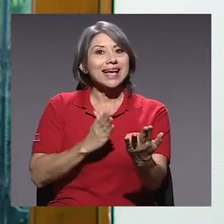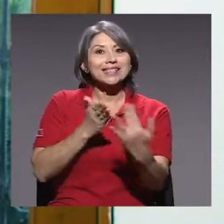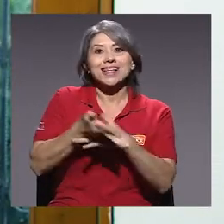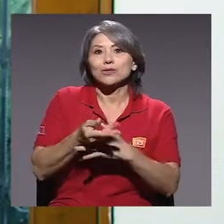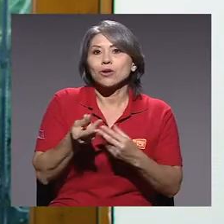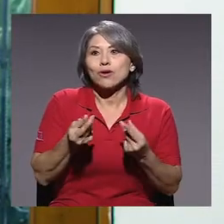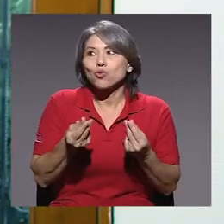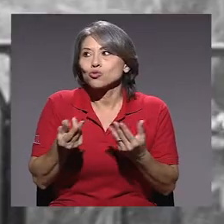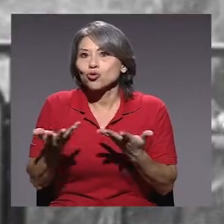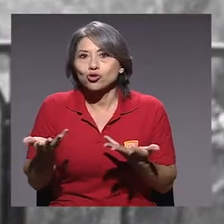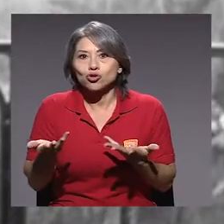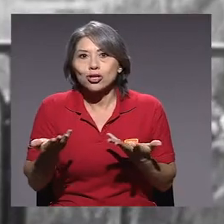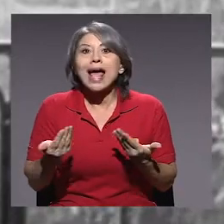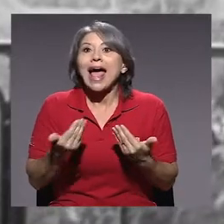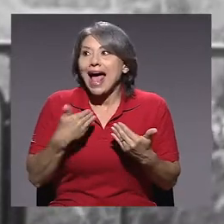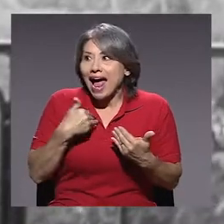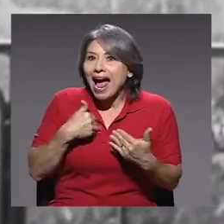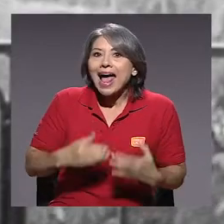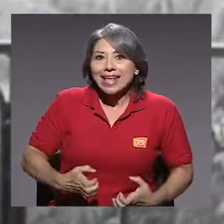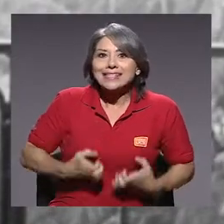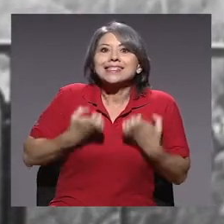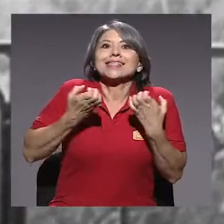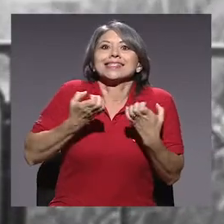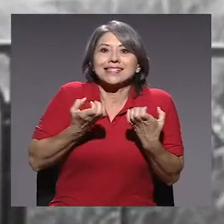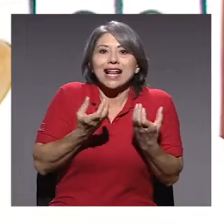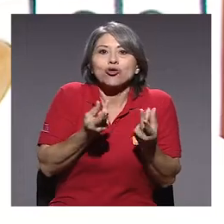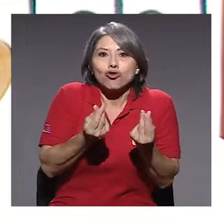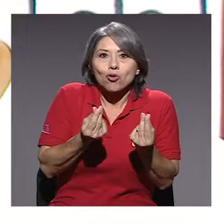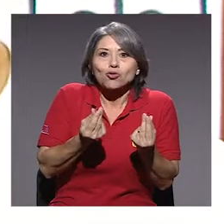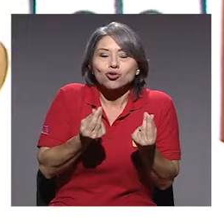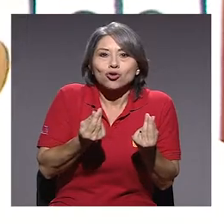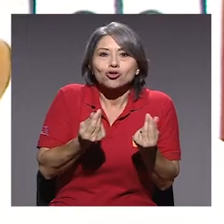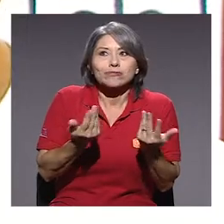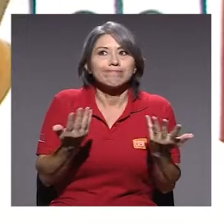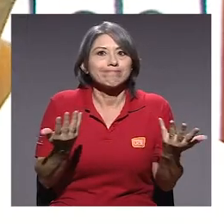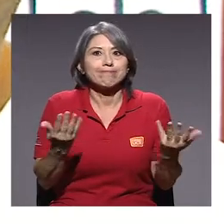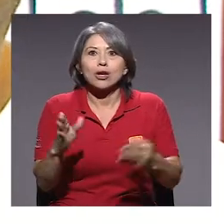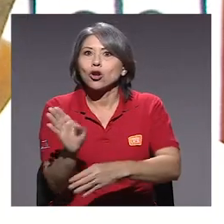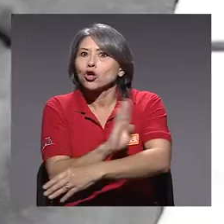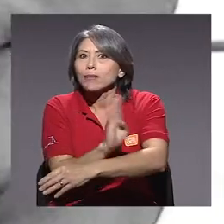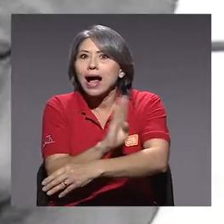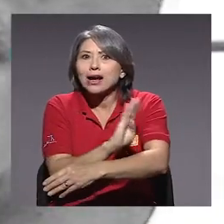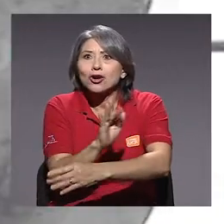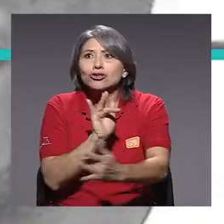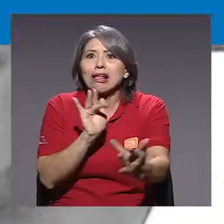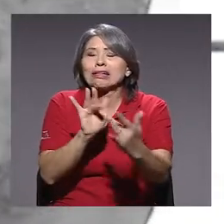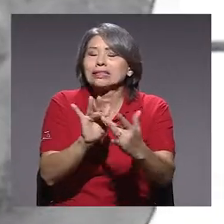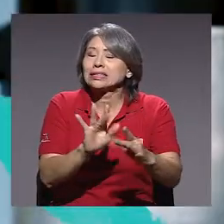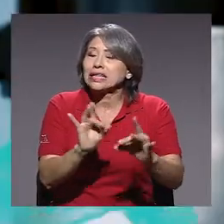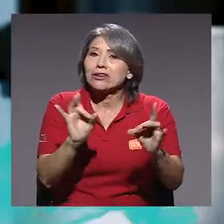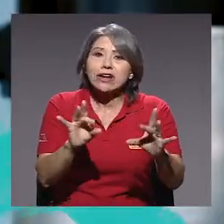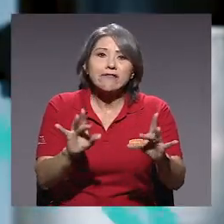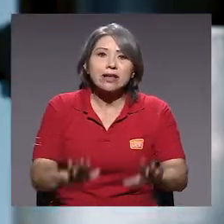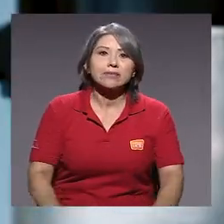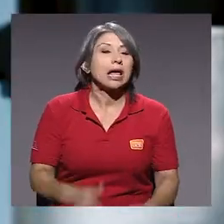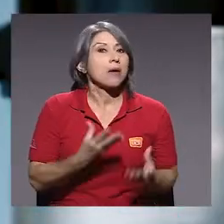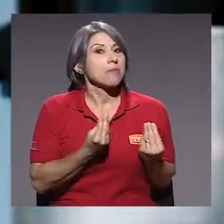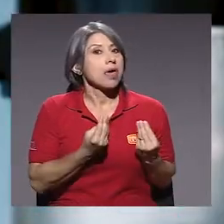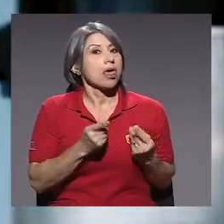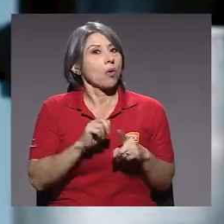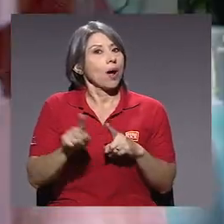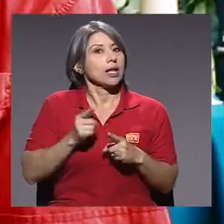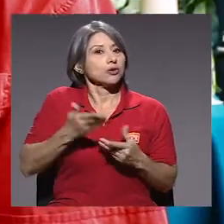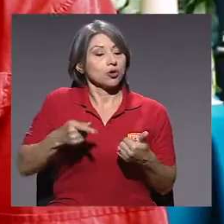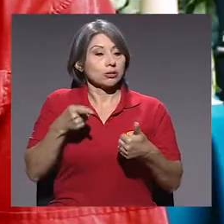hay acceso a recursos, pesar de que existen los recursos. Los bancos, es terrible. Me da miedo